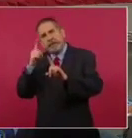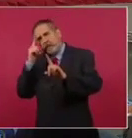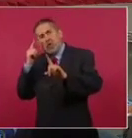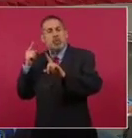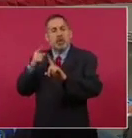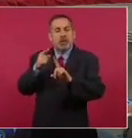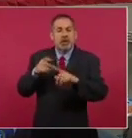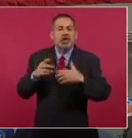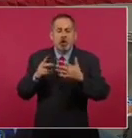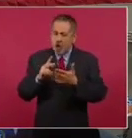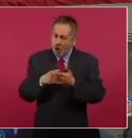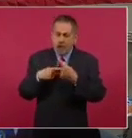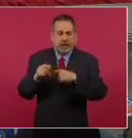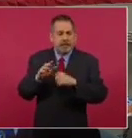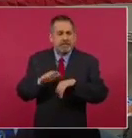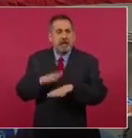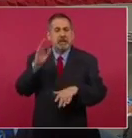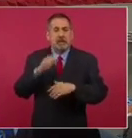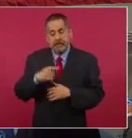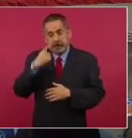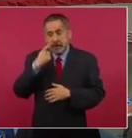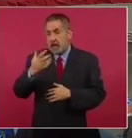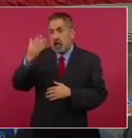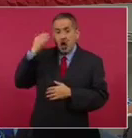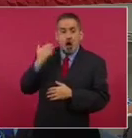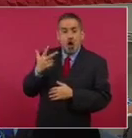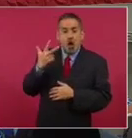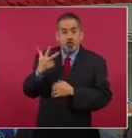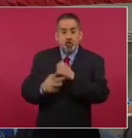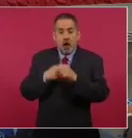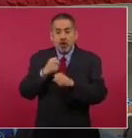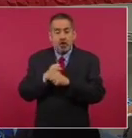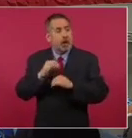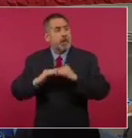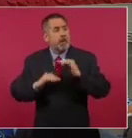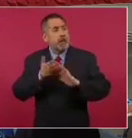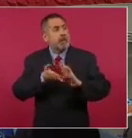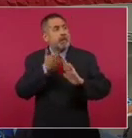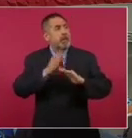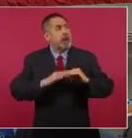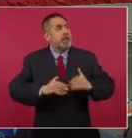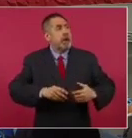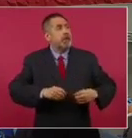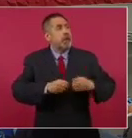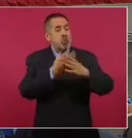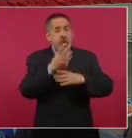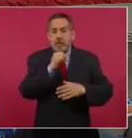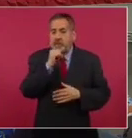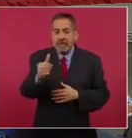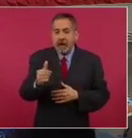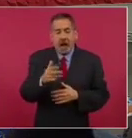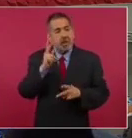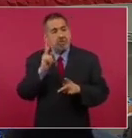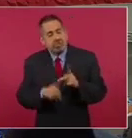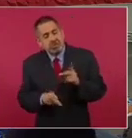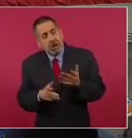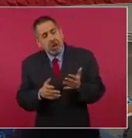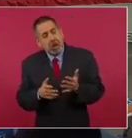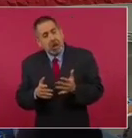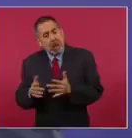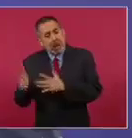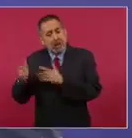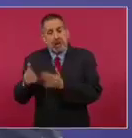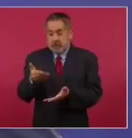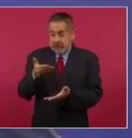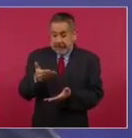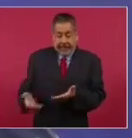volver a crecer. Hace ocho años no construyamos un nuevo centro Teletón, pero este año, con la